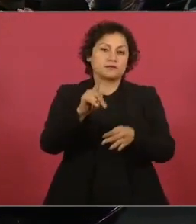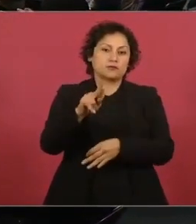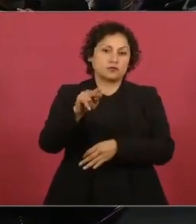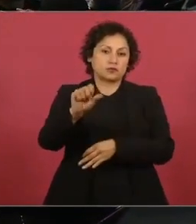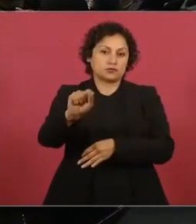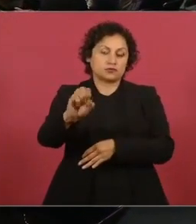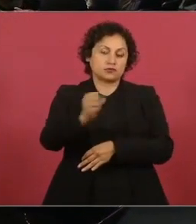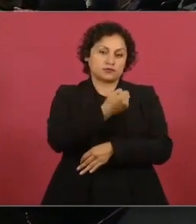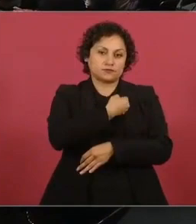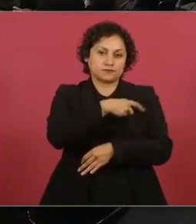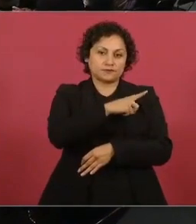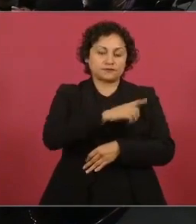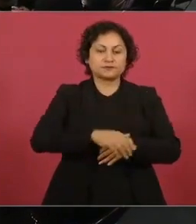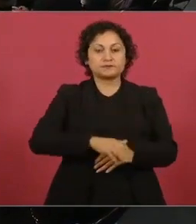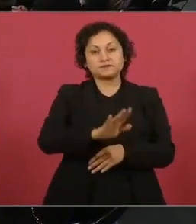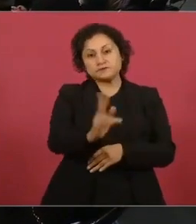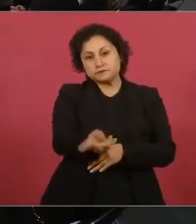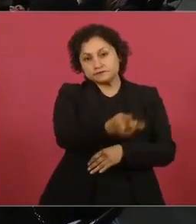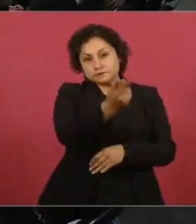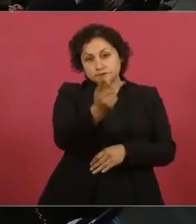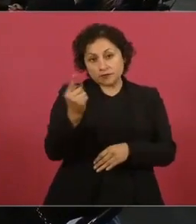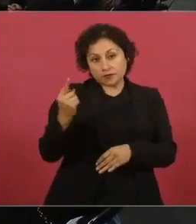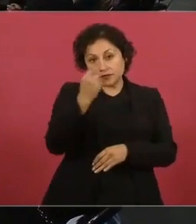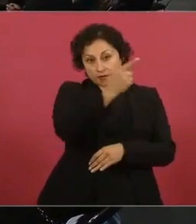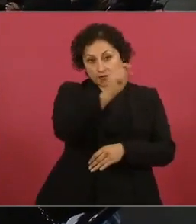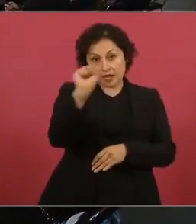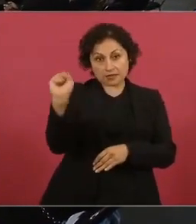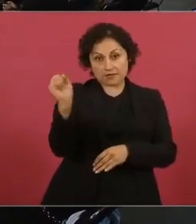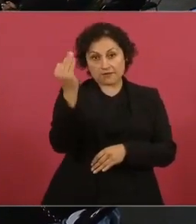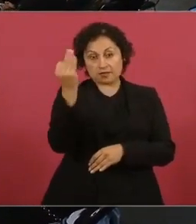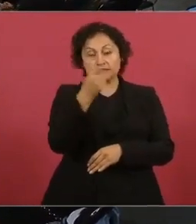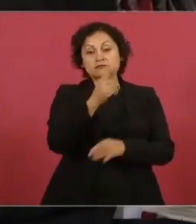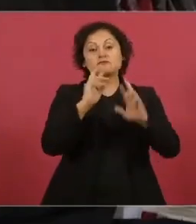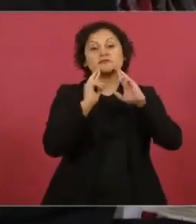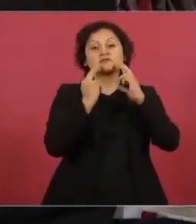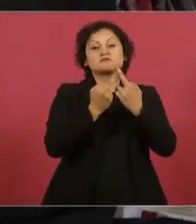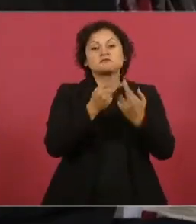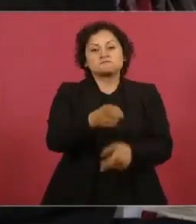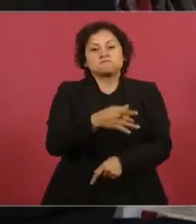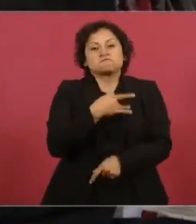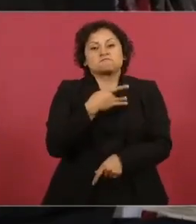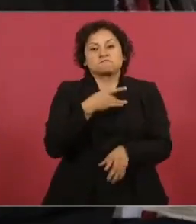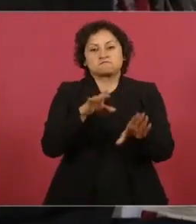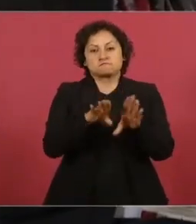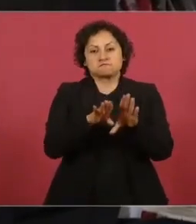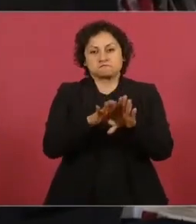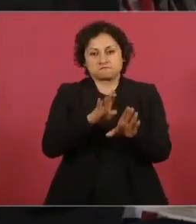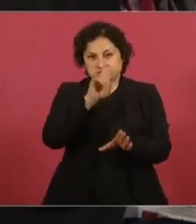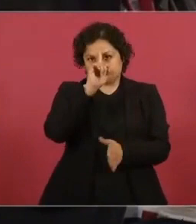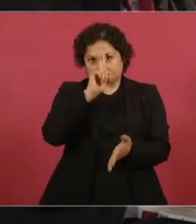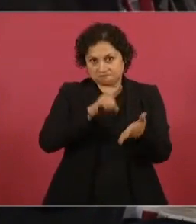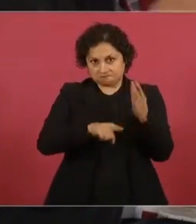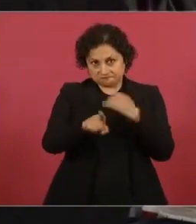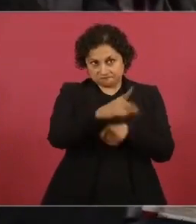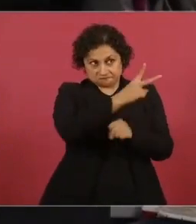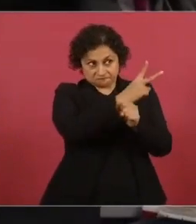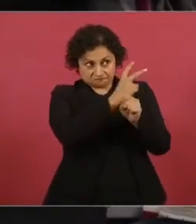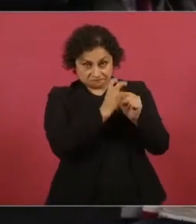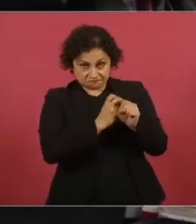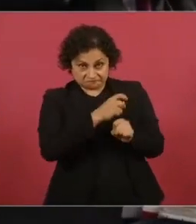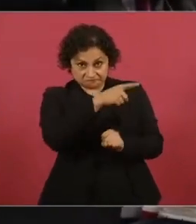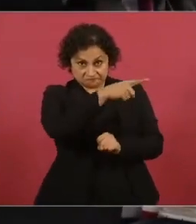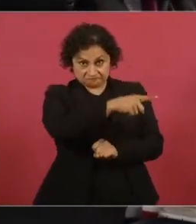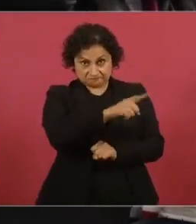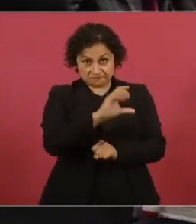en San Francisco. Tengo entendido que invitó al Presidente Xi Jinping para que viniera a México si ya tienen